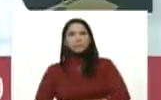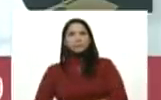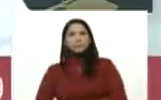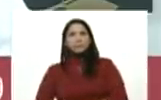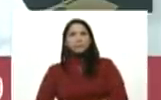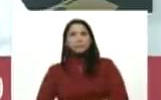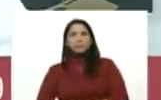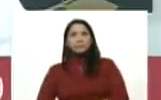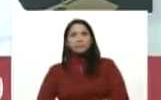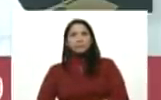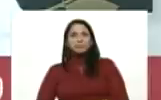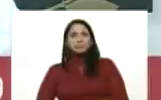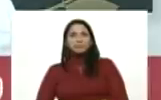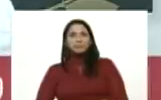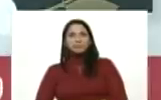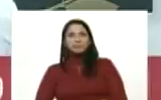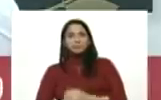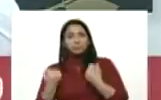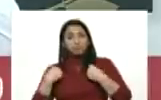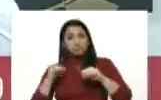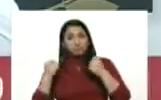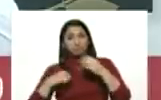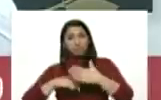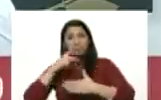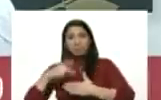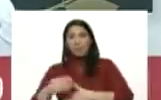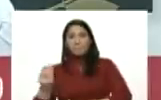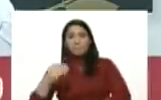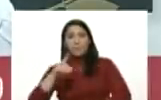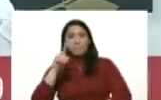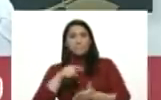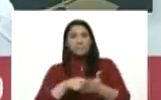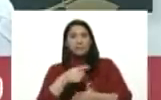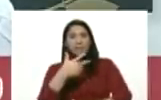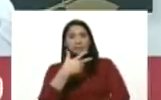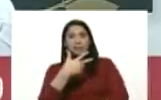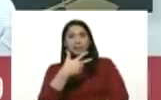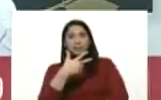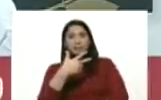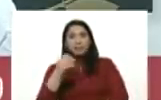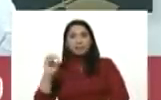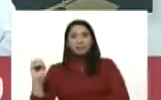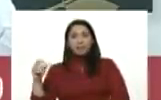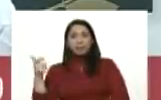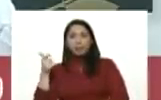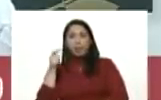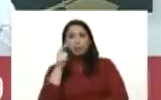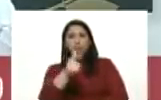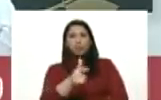todo, todo, todo, todo, preparando el plan, tenemos más de 1300 autobuses,